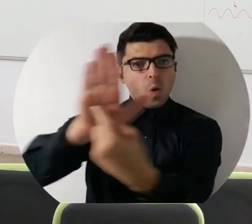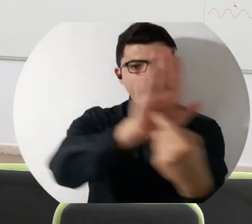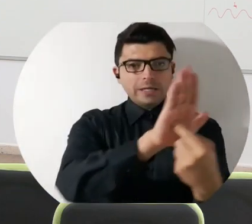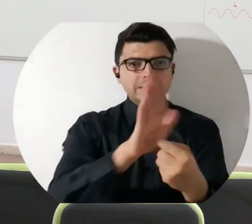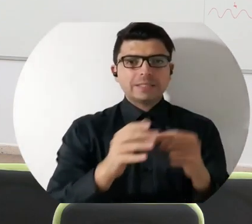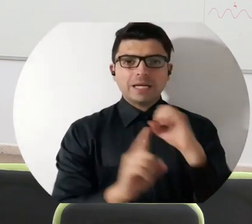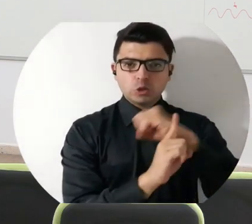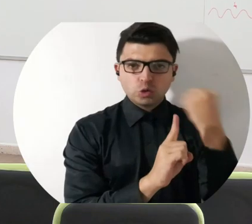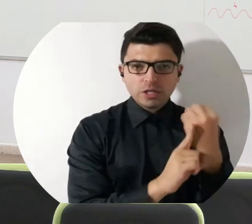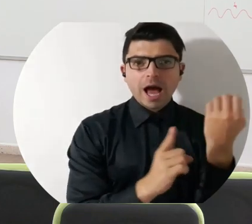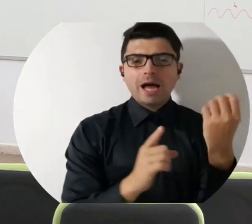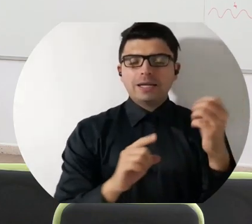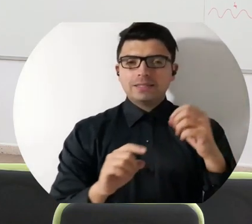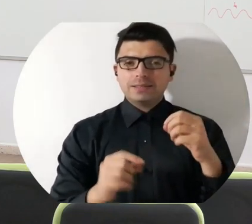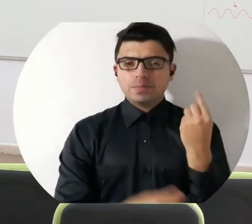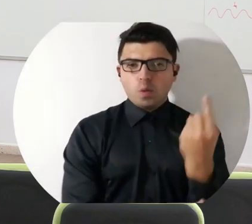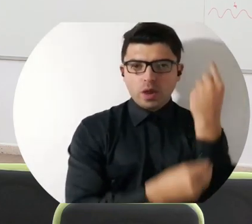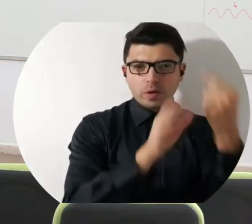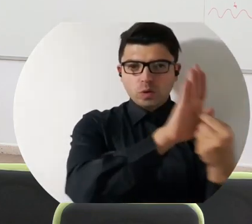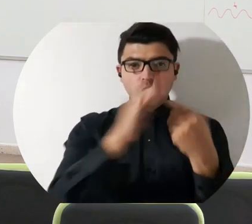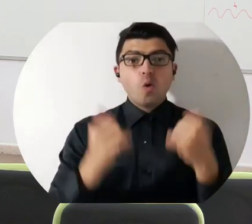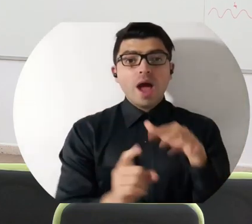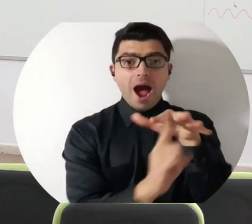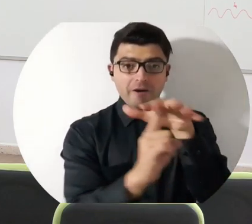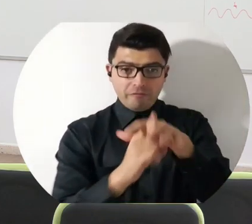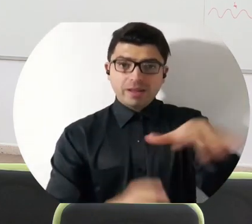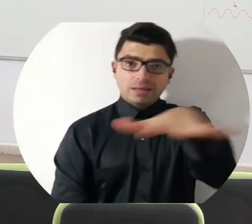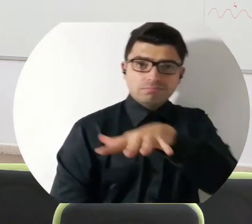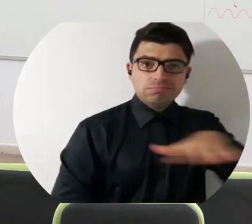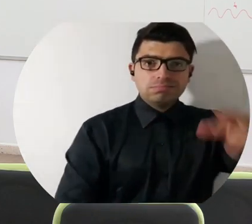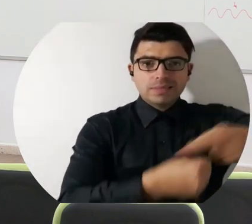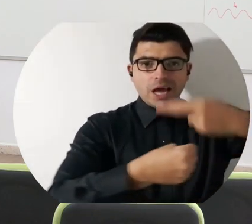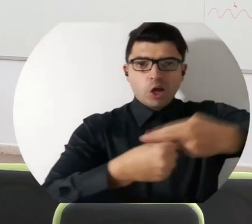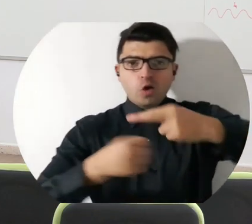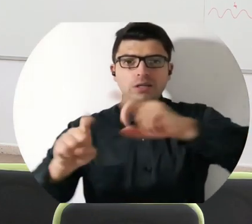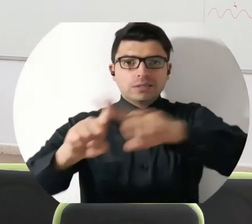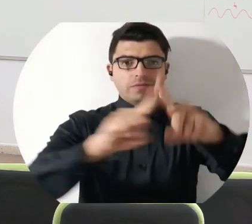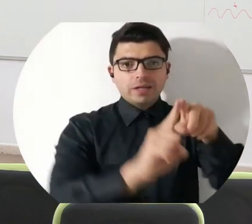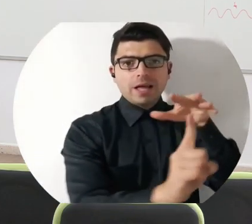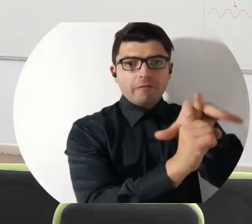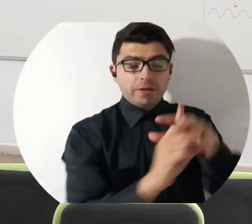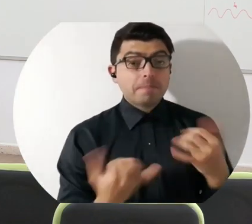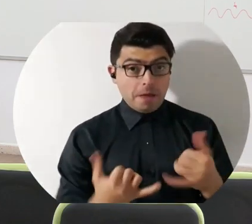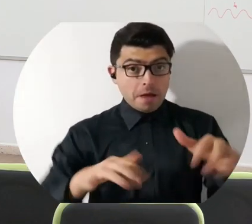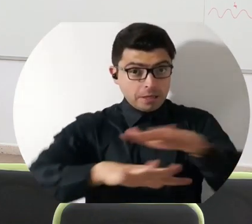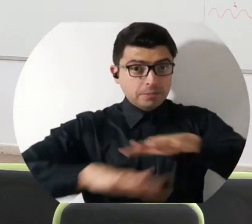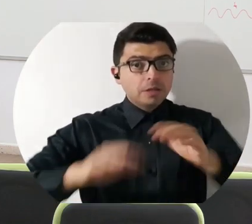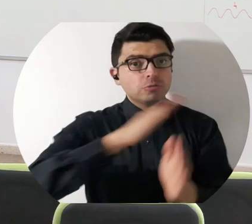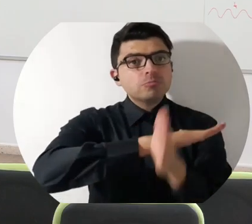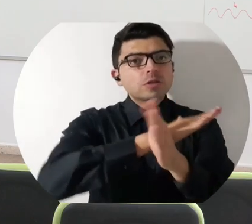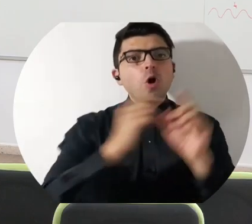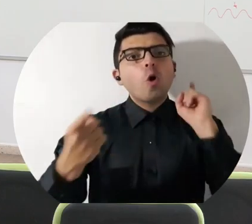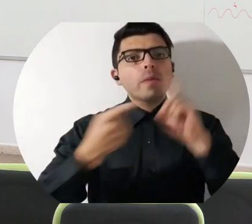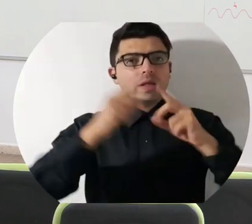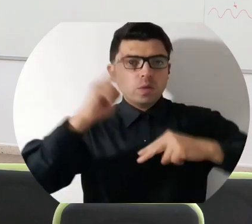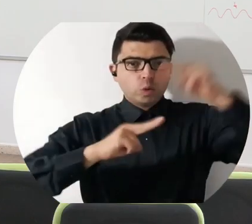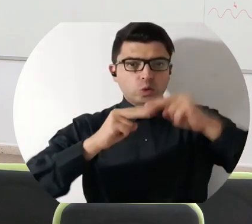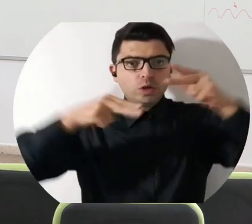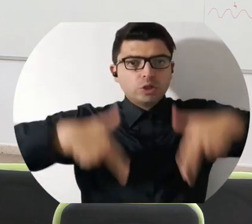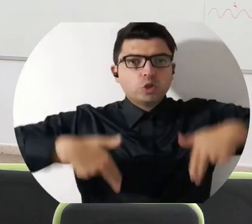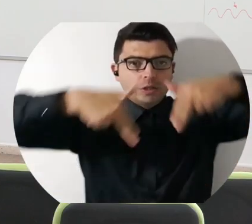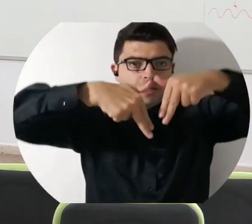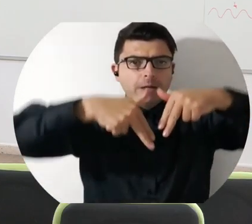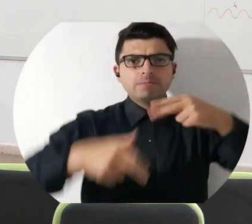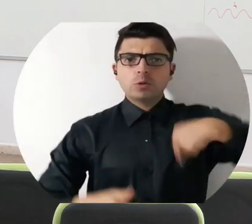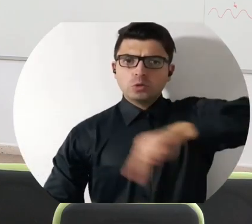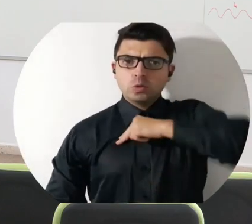afectan cada una de nuestras regiones. Nos invitamos a seguir continuando en este espacio para seguir construyendo sociedad y demostrar de